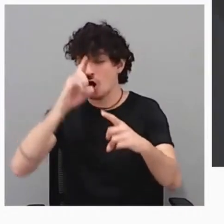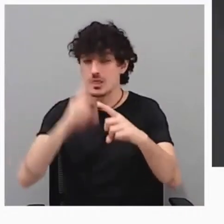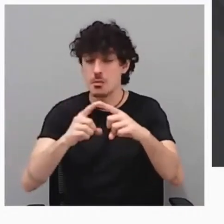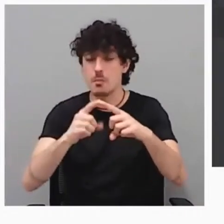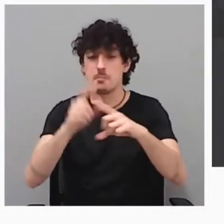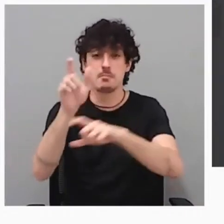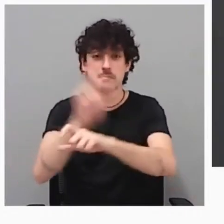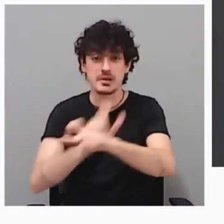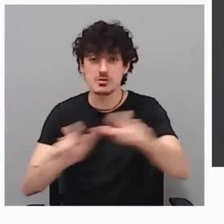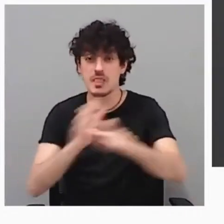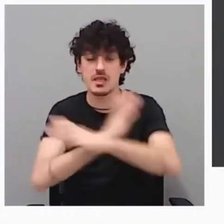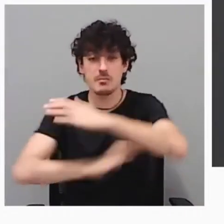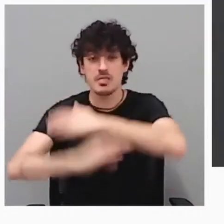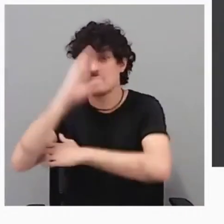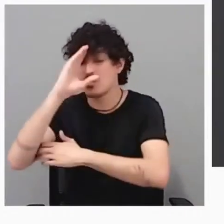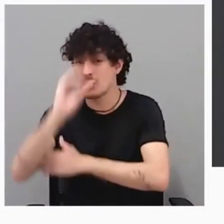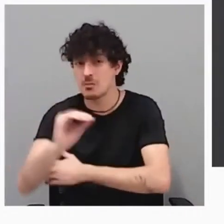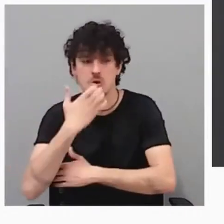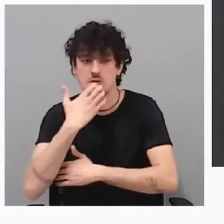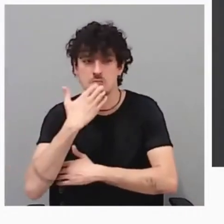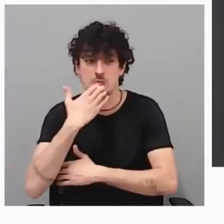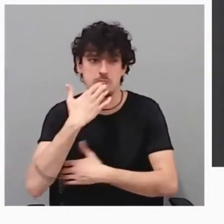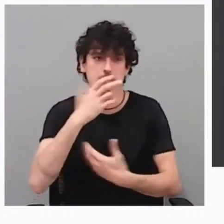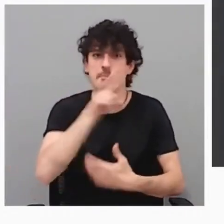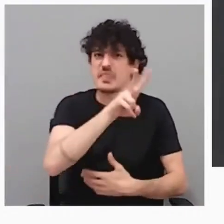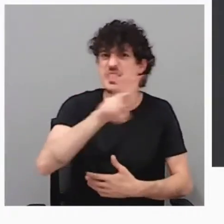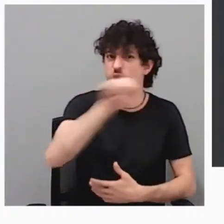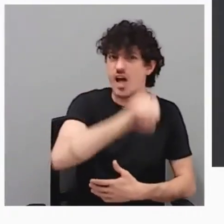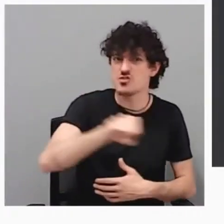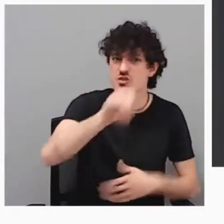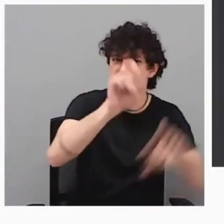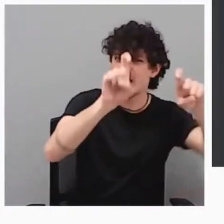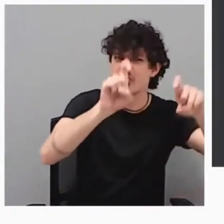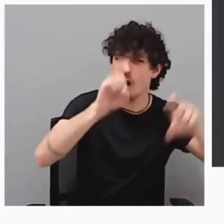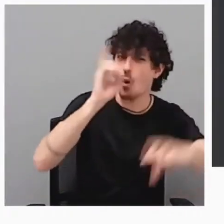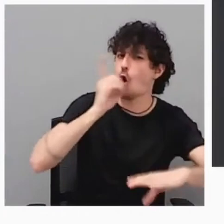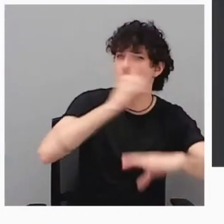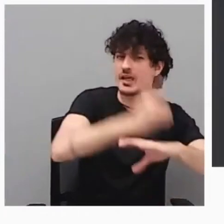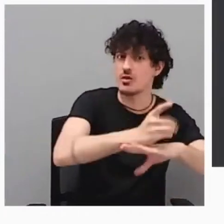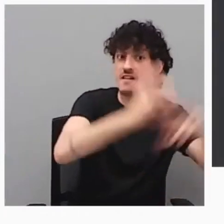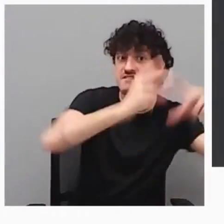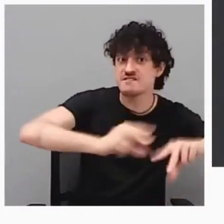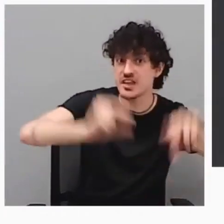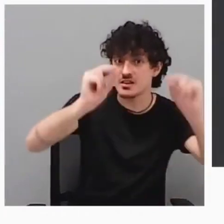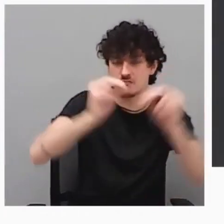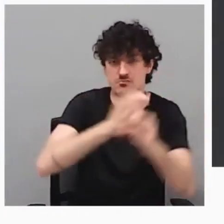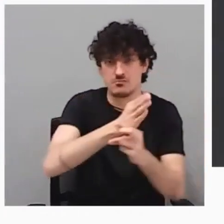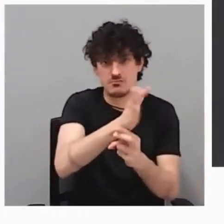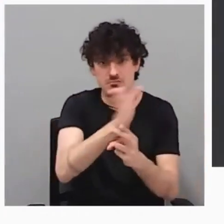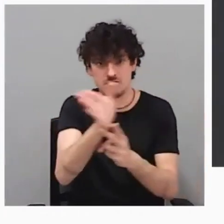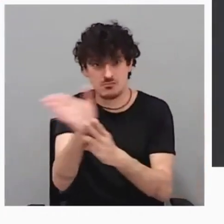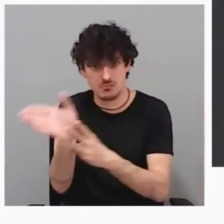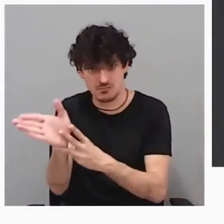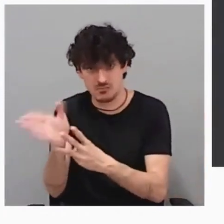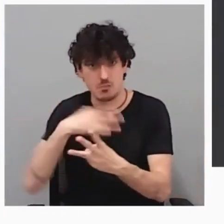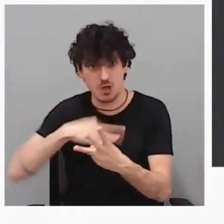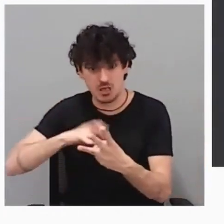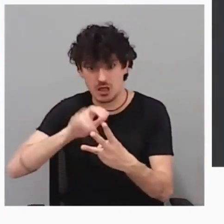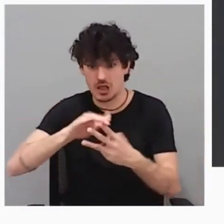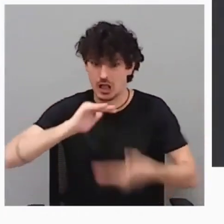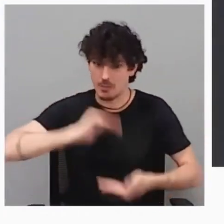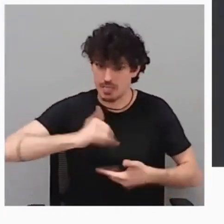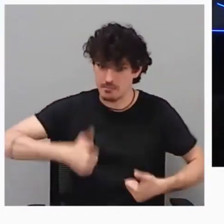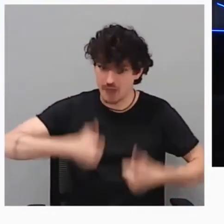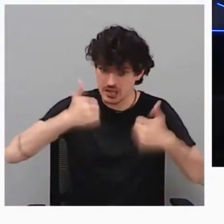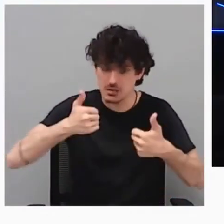la enseñanza obligatoria, a los 22 años, tienen tres caminos. Si tienen más capacidad, van a un centro especial de